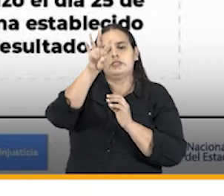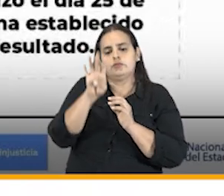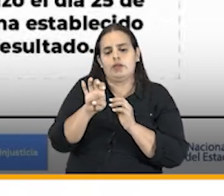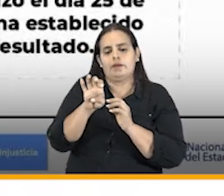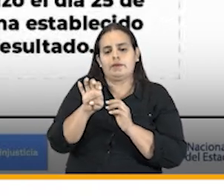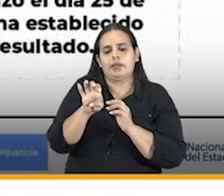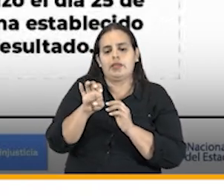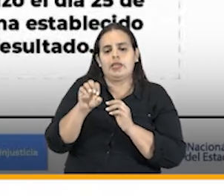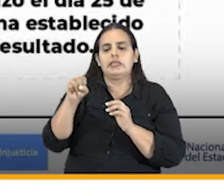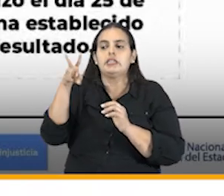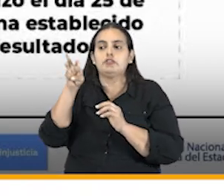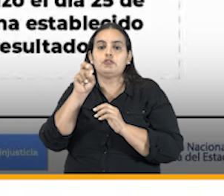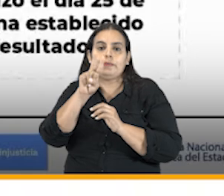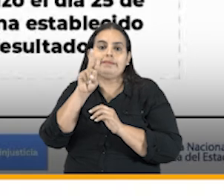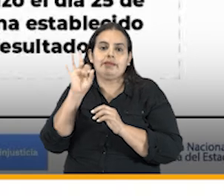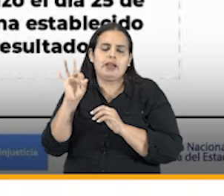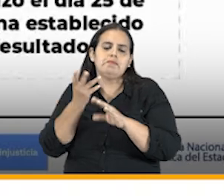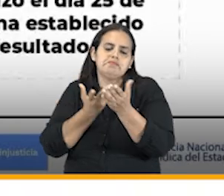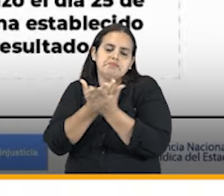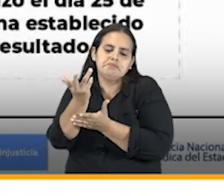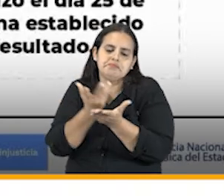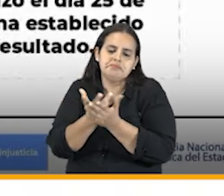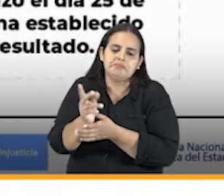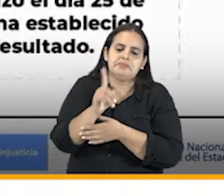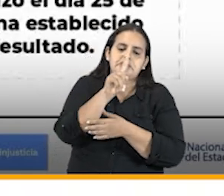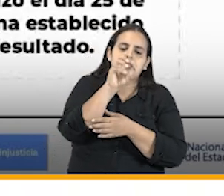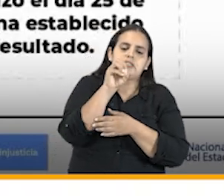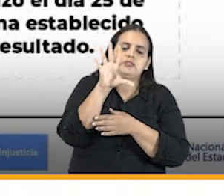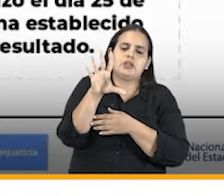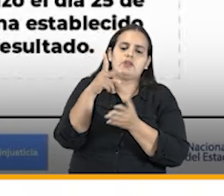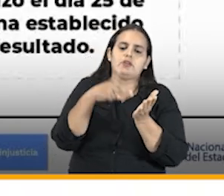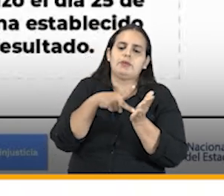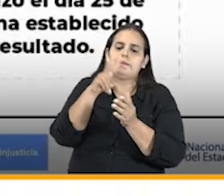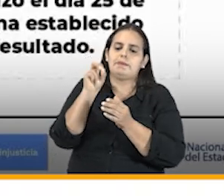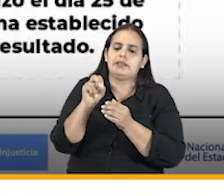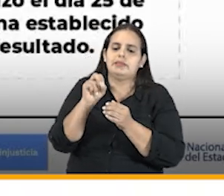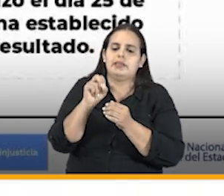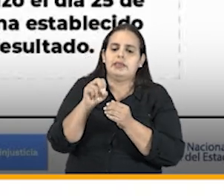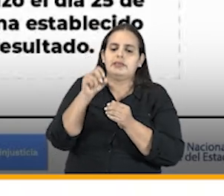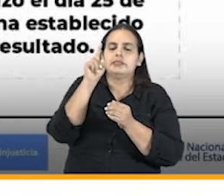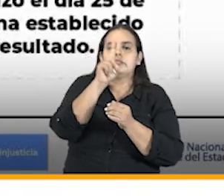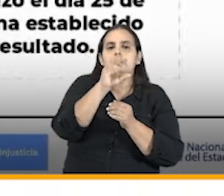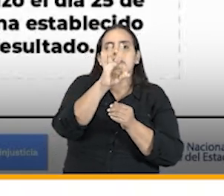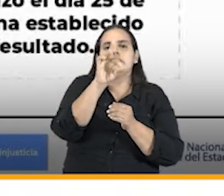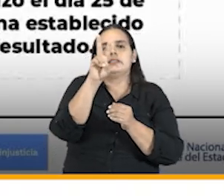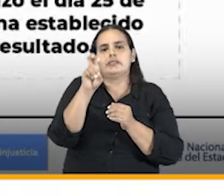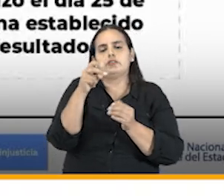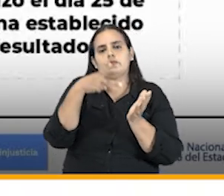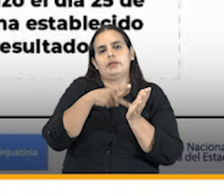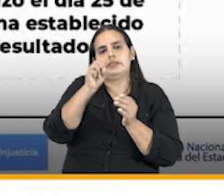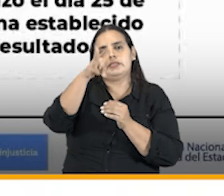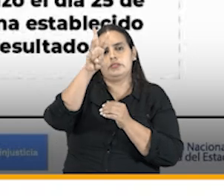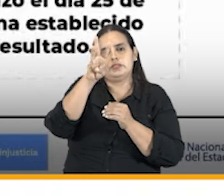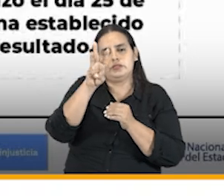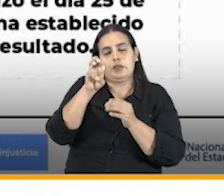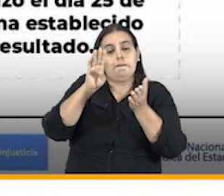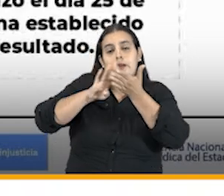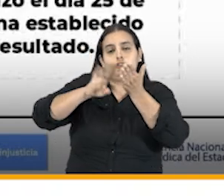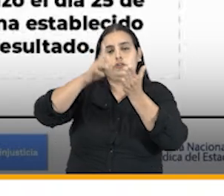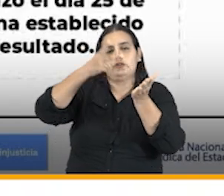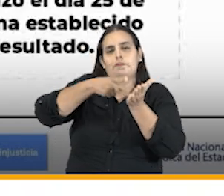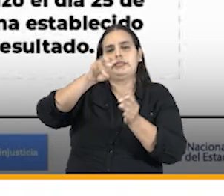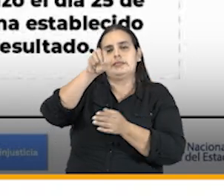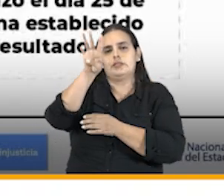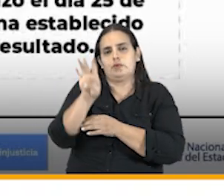23 en el 18 y recomendaciones 105 en 2020 137 en 2018 perdón en